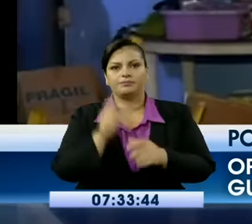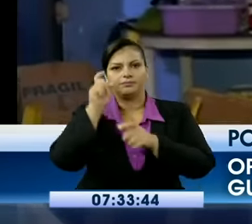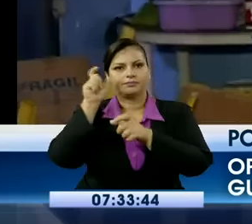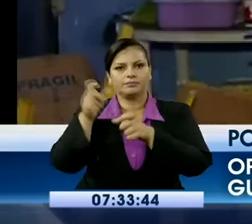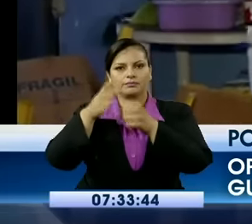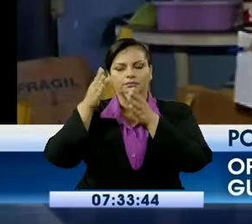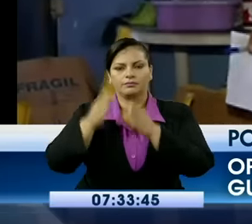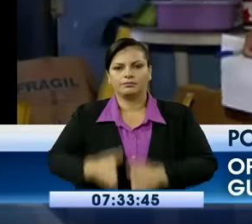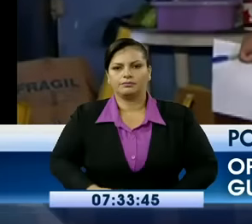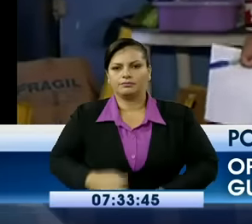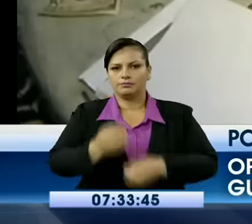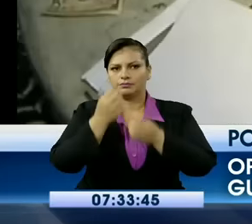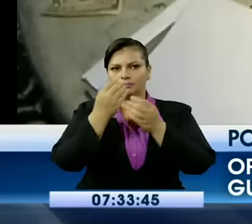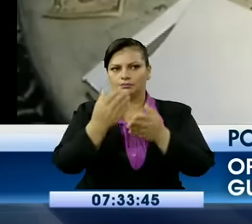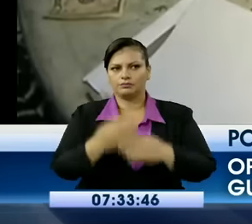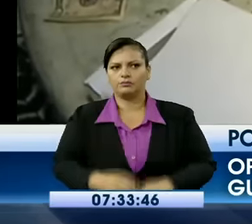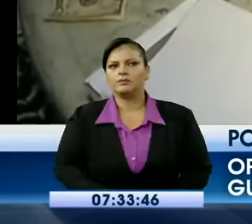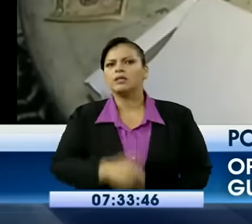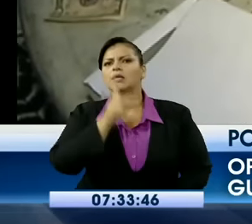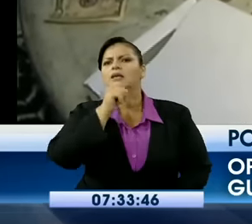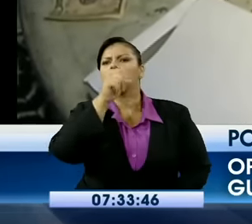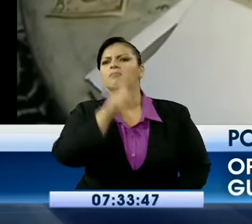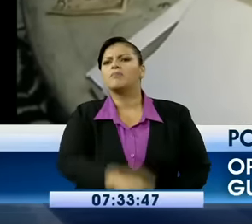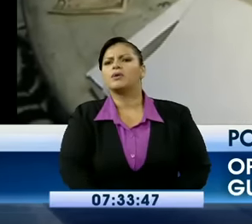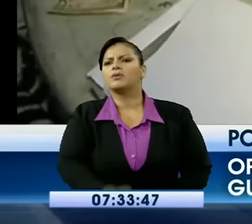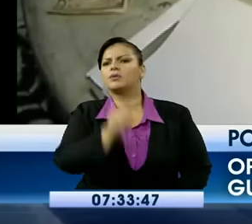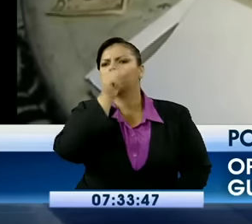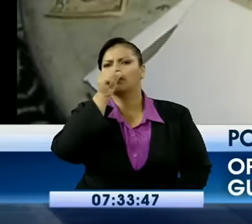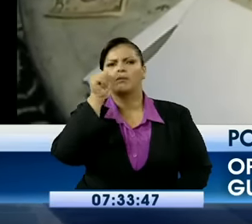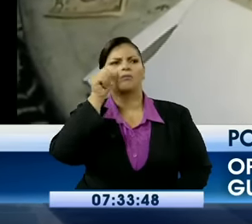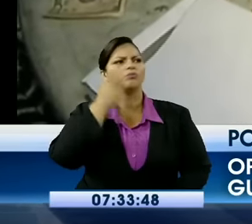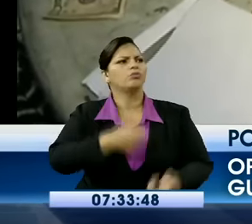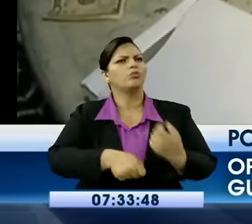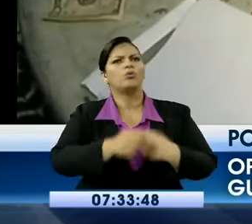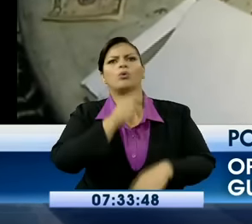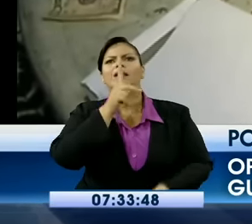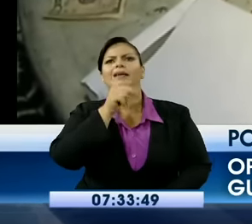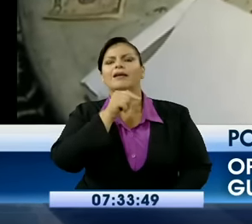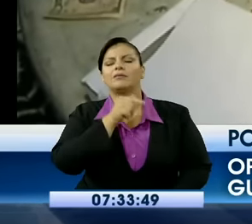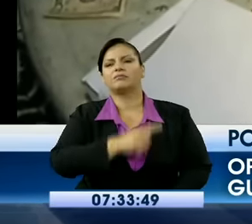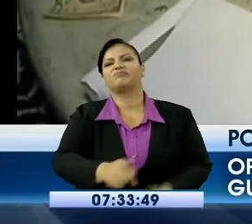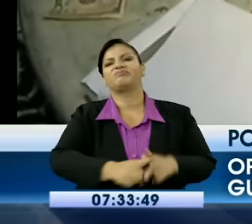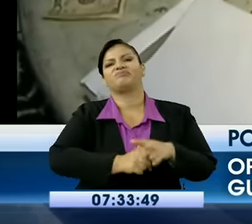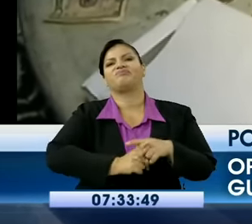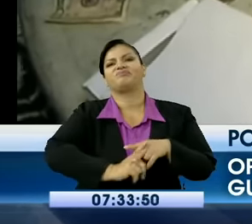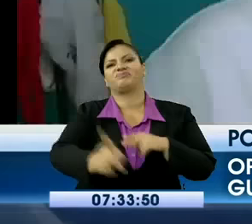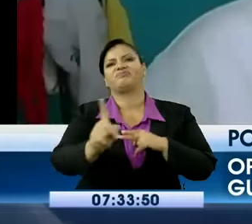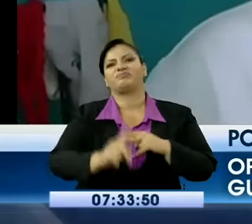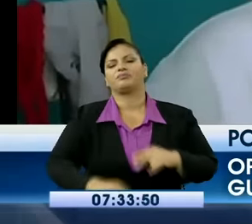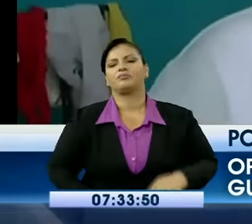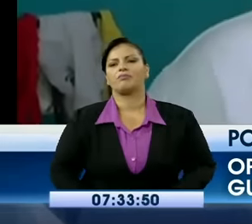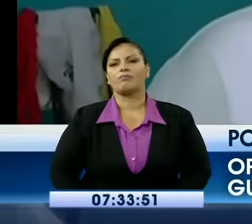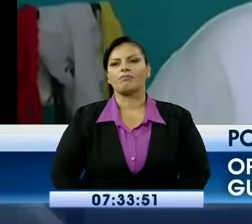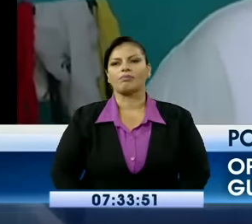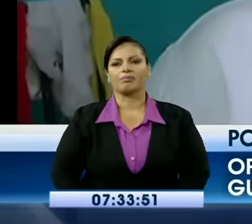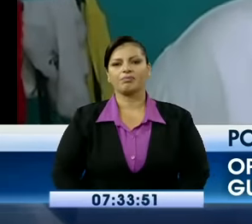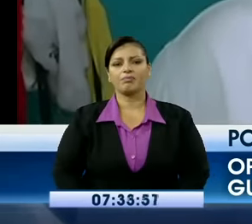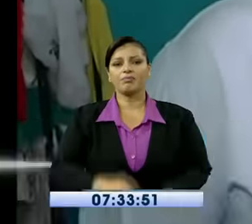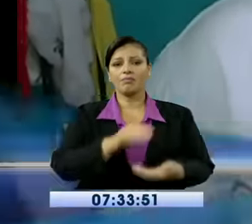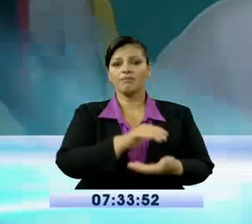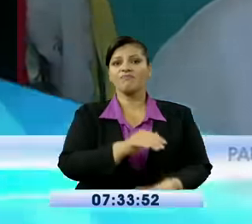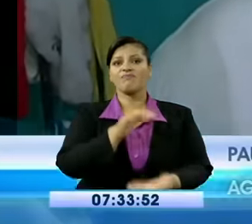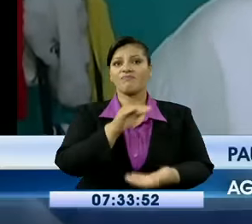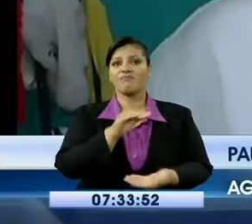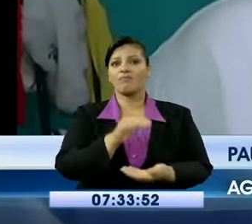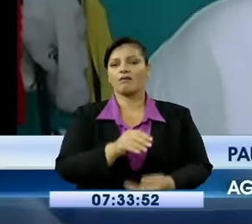se busca al responsable que se dio a la fuga. Se ha encontrado una gran cantidad de heroína, lo que ya va a permitir un